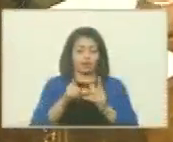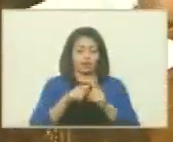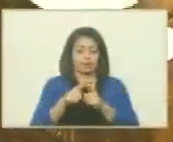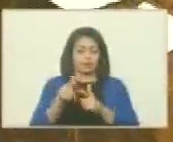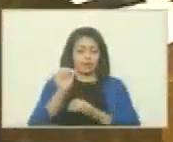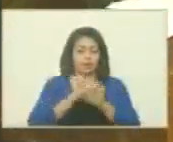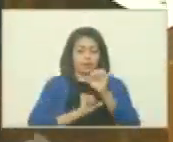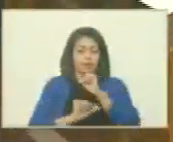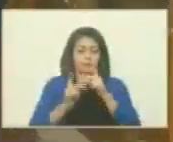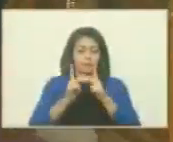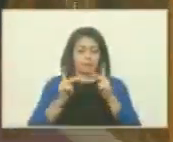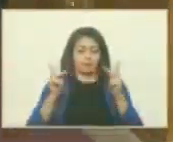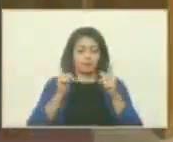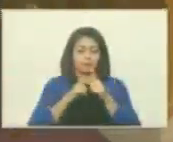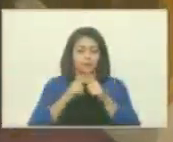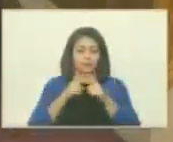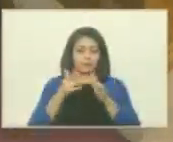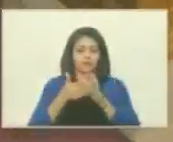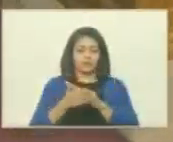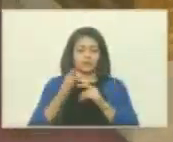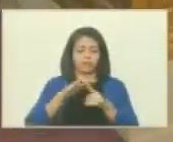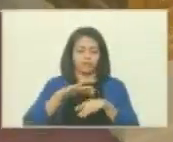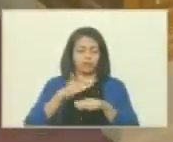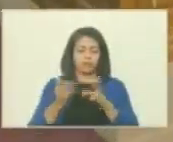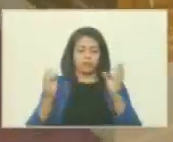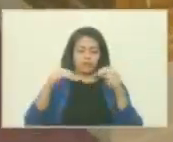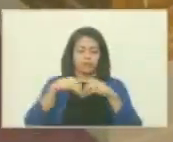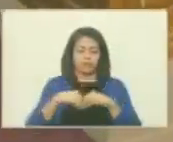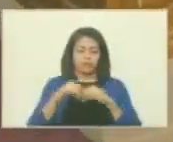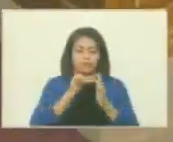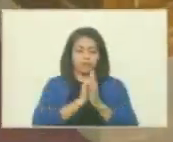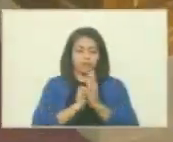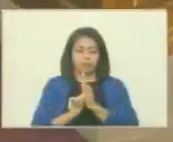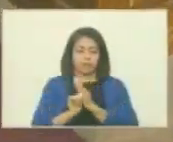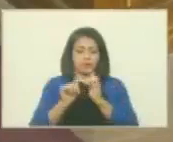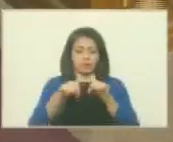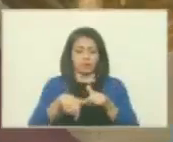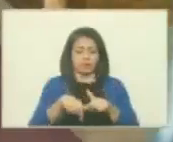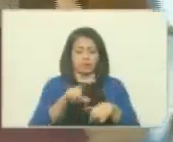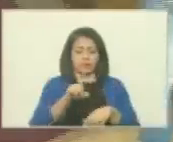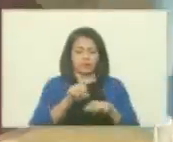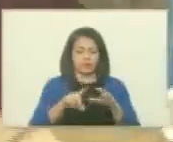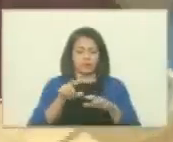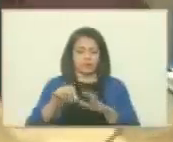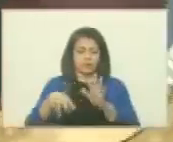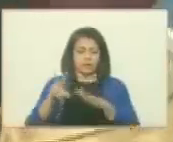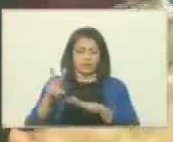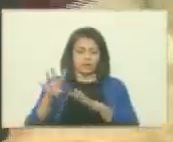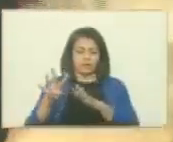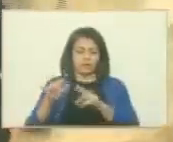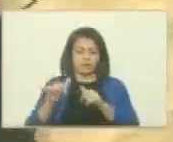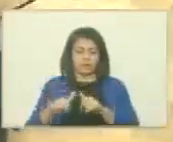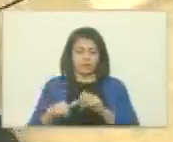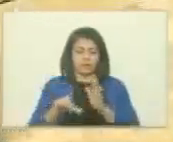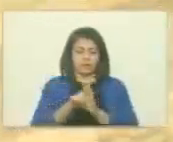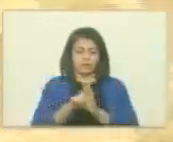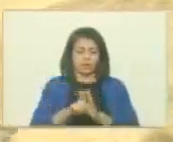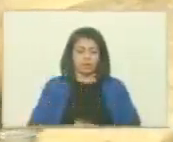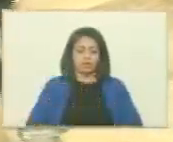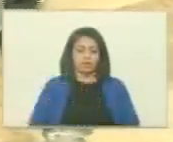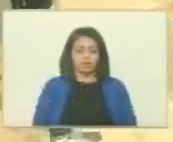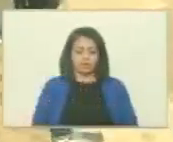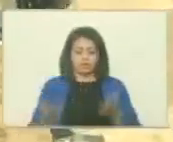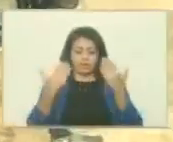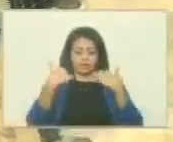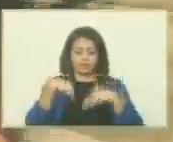de la Defensa Pública en conformidad con el artículo 7, 12 y 19 de esta ley. Punto